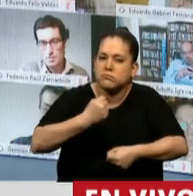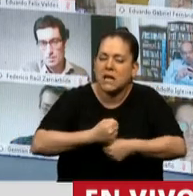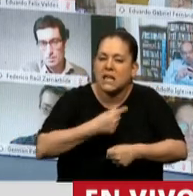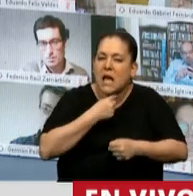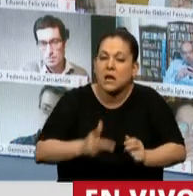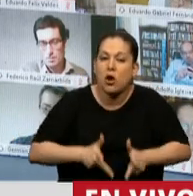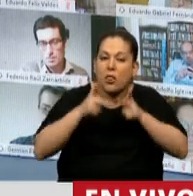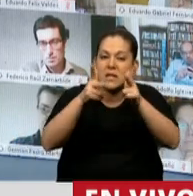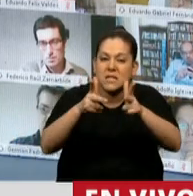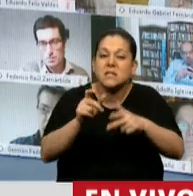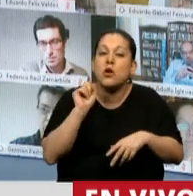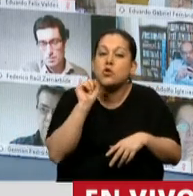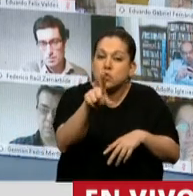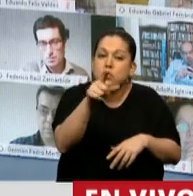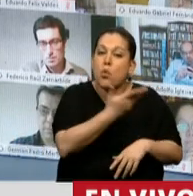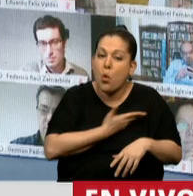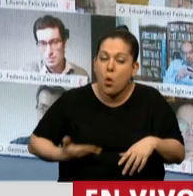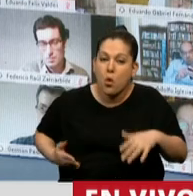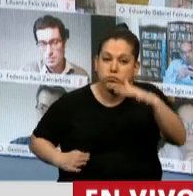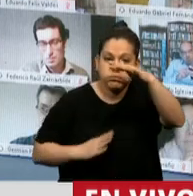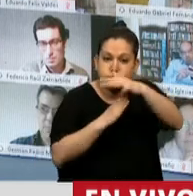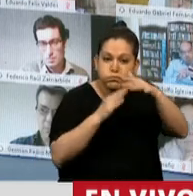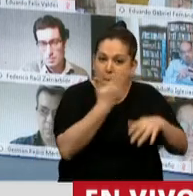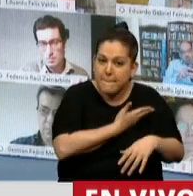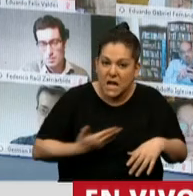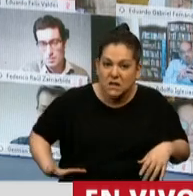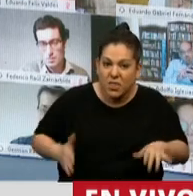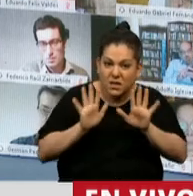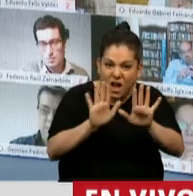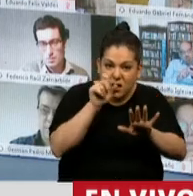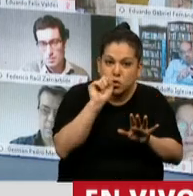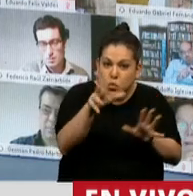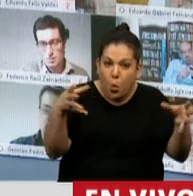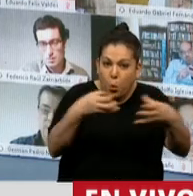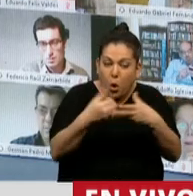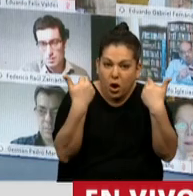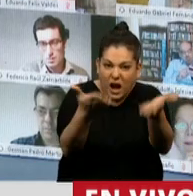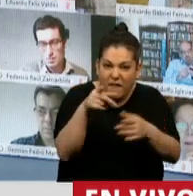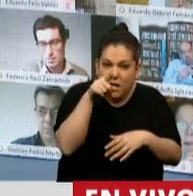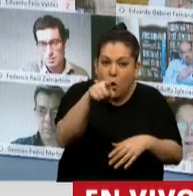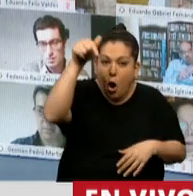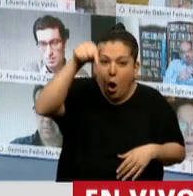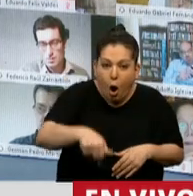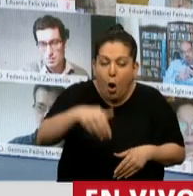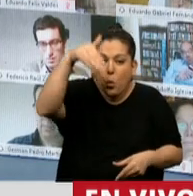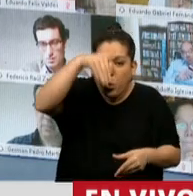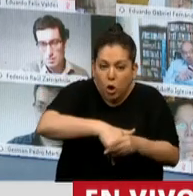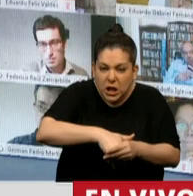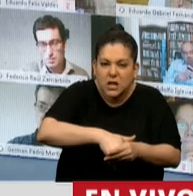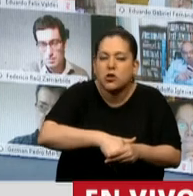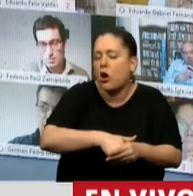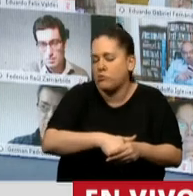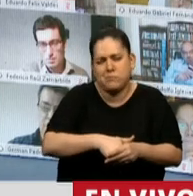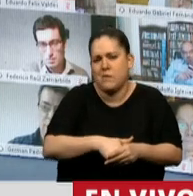Presidente. Su conducción de la Cámara y su bloque hoy, en esta votación, de ninguna